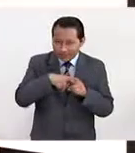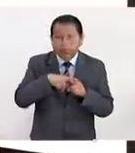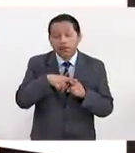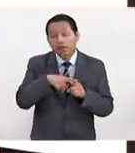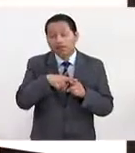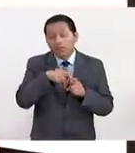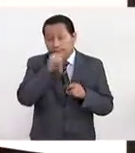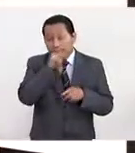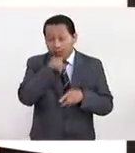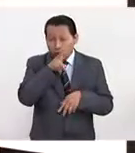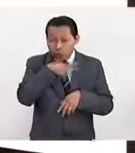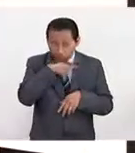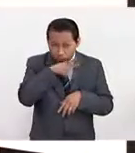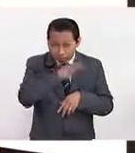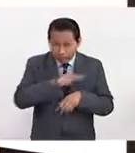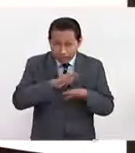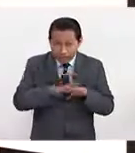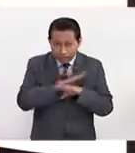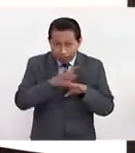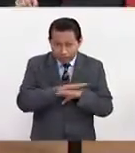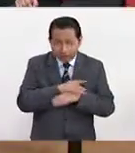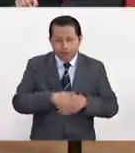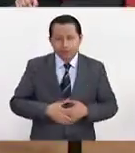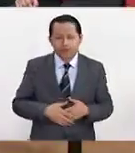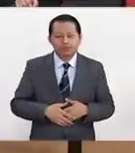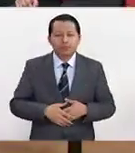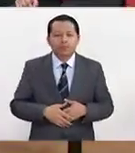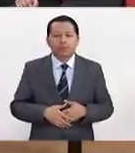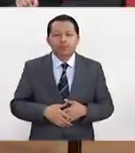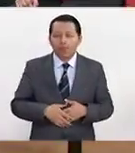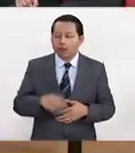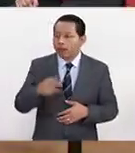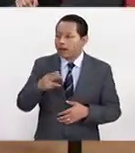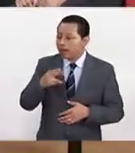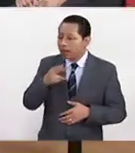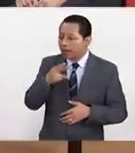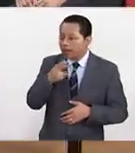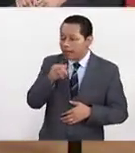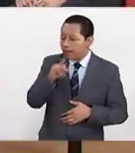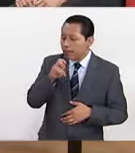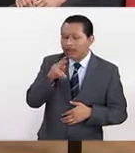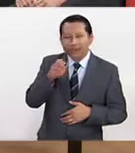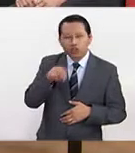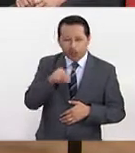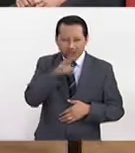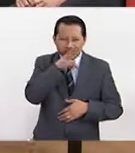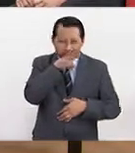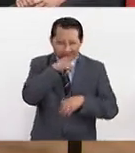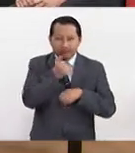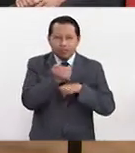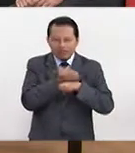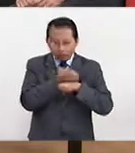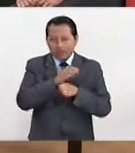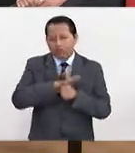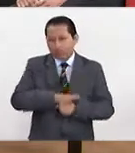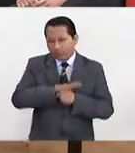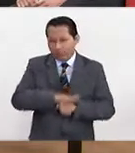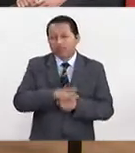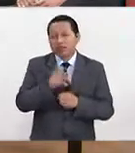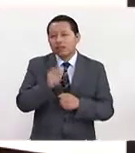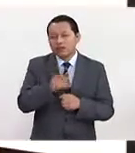cambie el estilo de vida. ¿La hipertensión, cuáles son los síntomas de la hipertensión? Generalmente no hay síntomas. Pueden venir asociados de